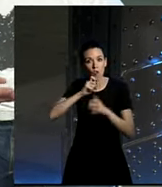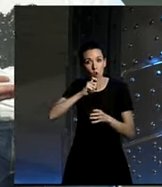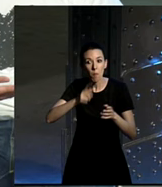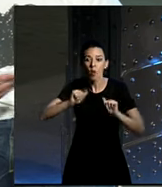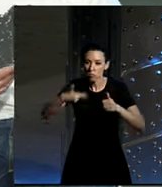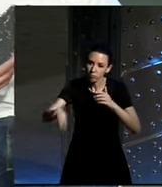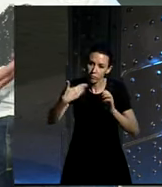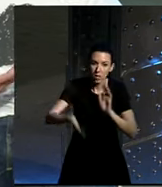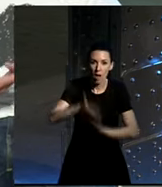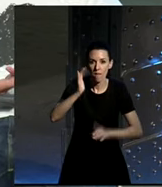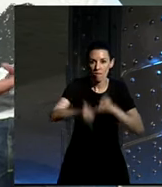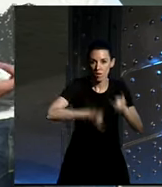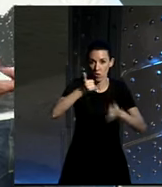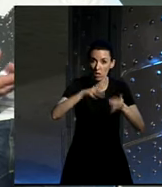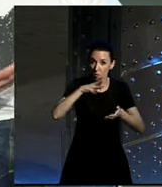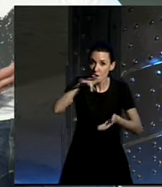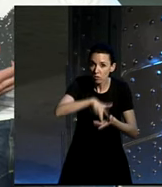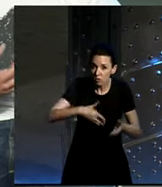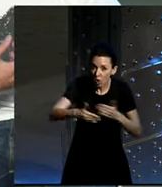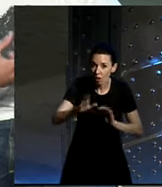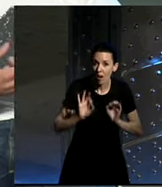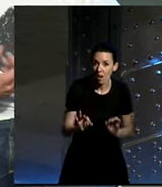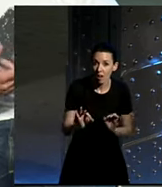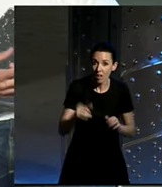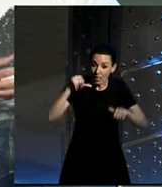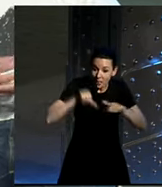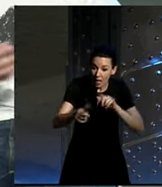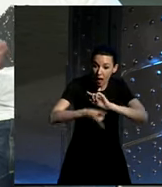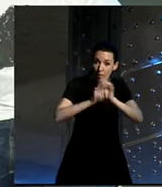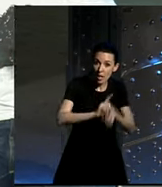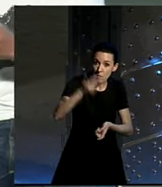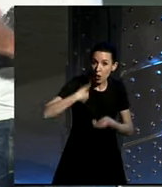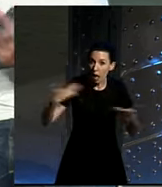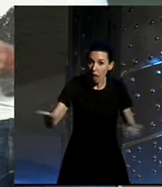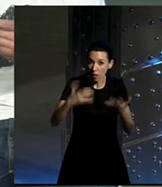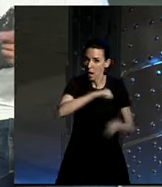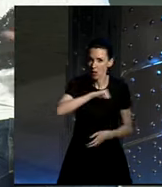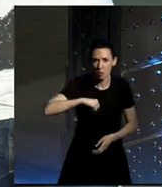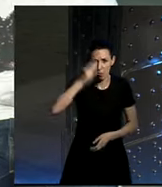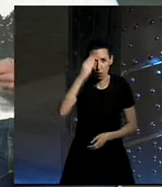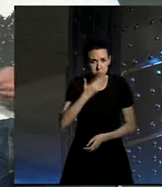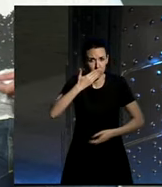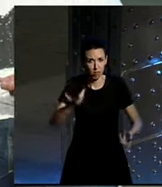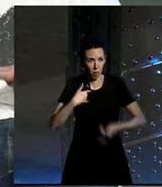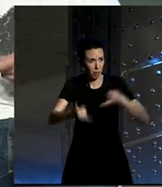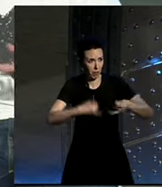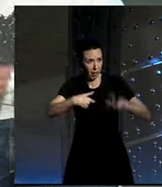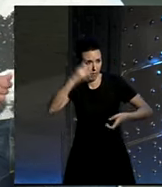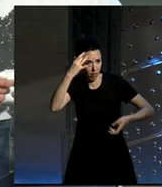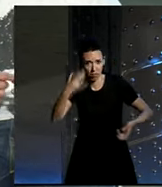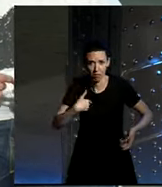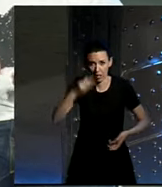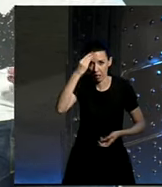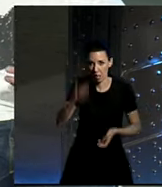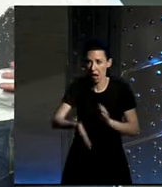en bicicleta porque te pasará te pasará entonces a partir de ese cambio que es un pequeño cambio individual que nos parece una chorrada uy ir en bicicleta qué tontería ese pequeño cambio